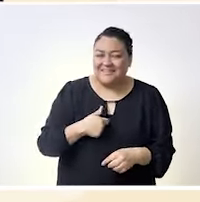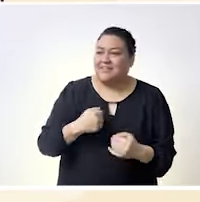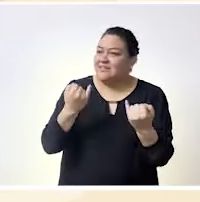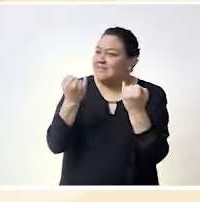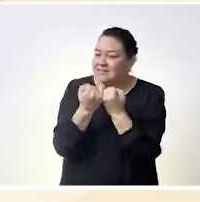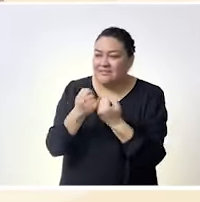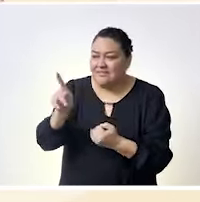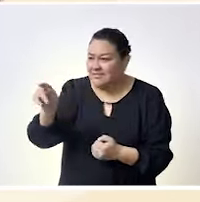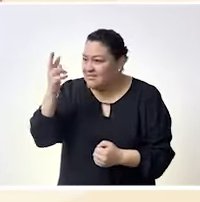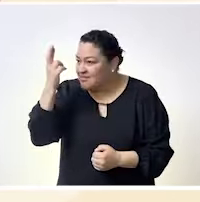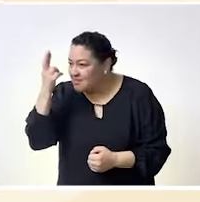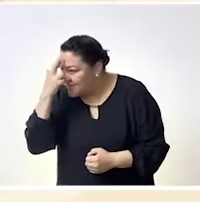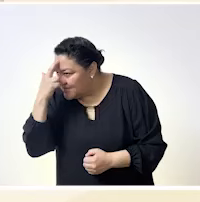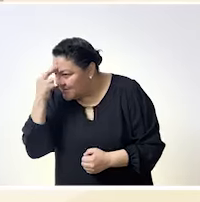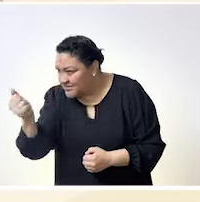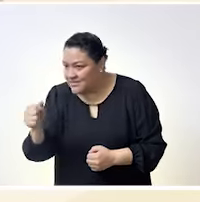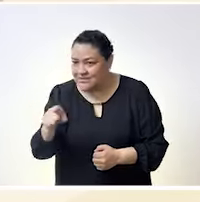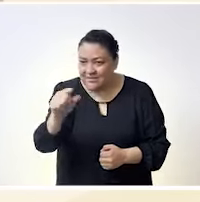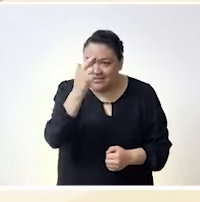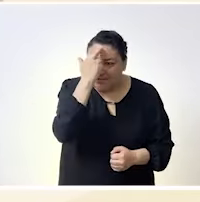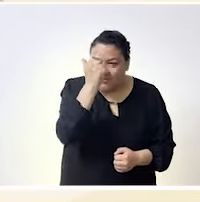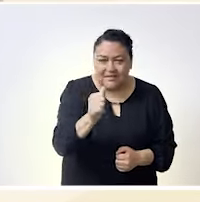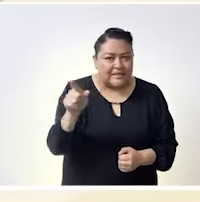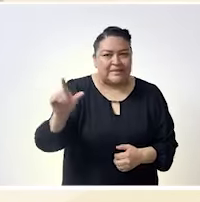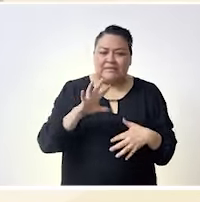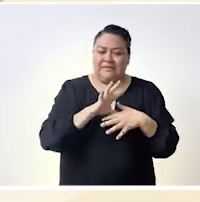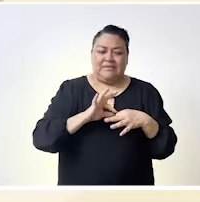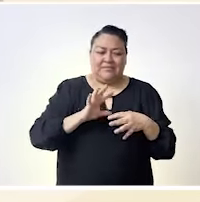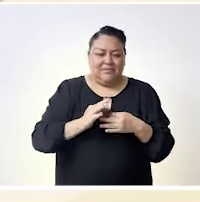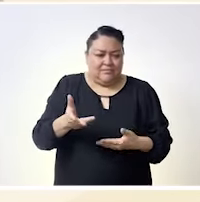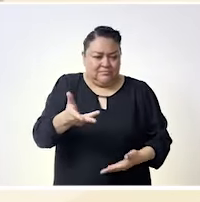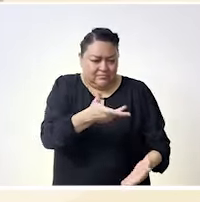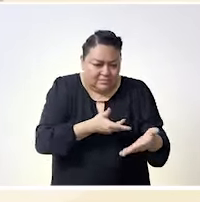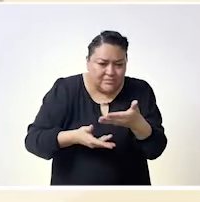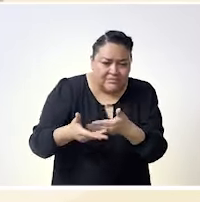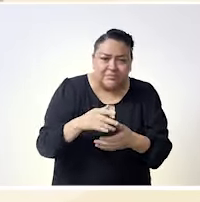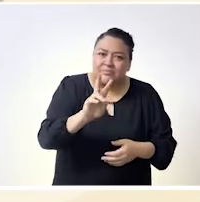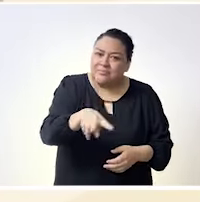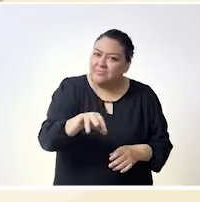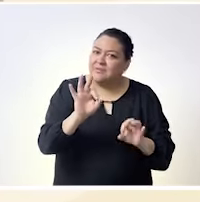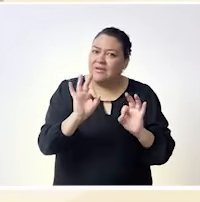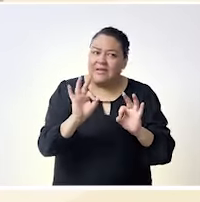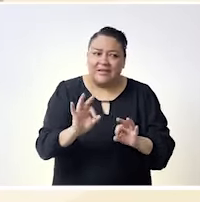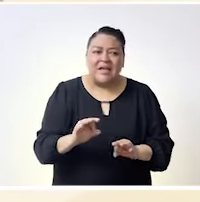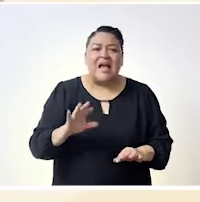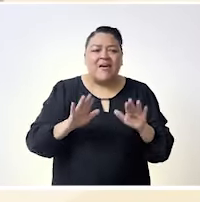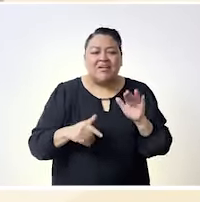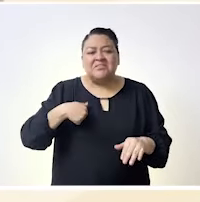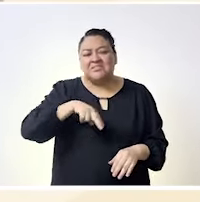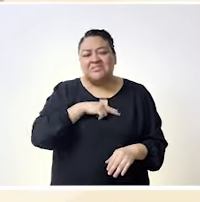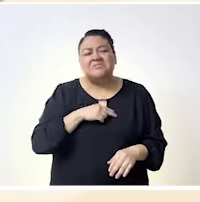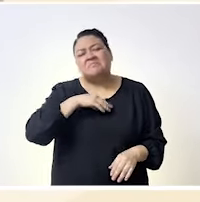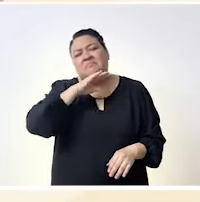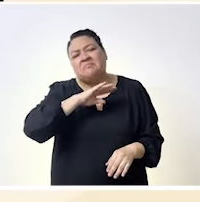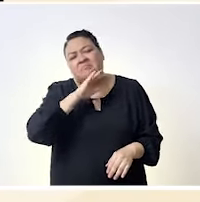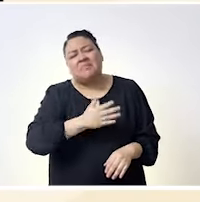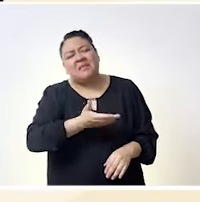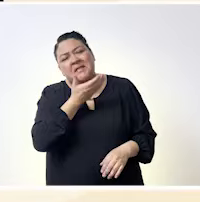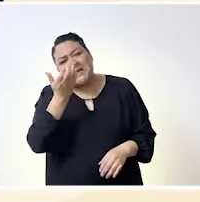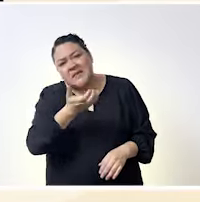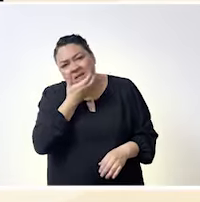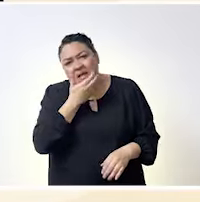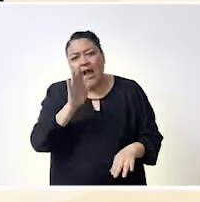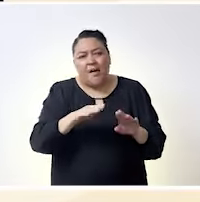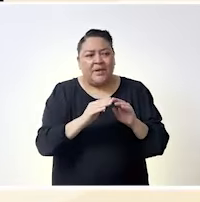y de verdad porque sí traen o sea porque sí expresan y se comparten muchas cosas que que damos por hecho que ahorita que